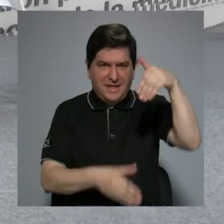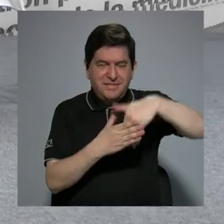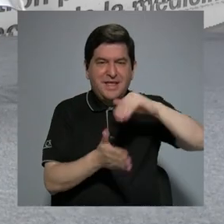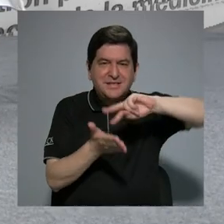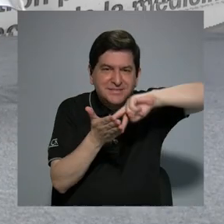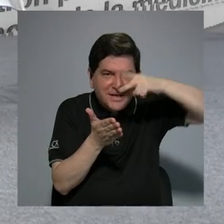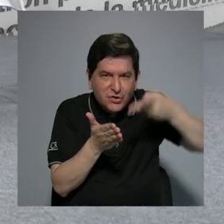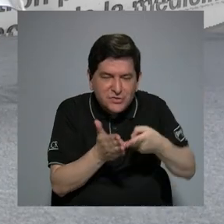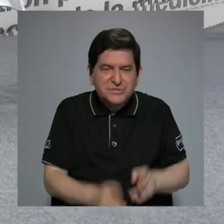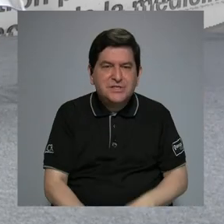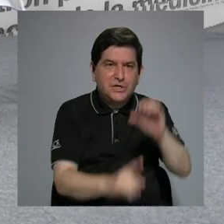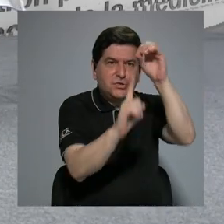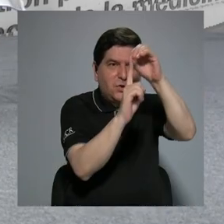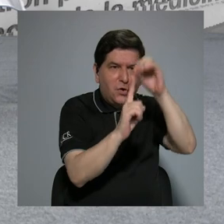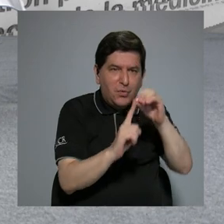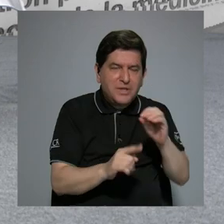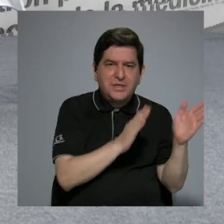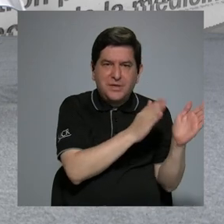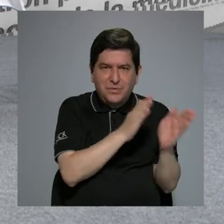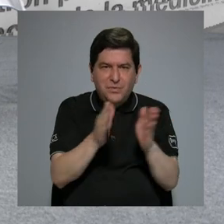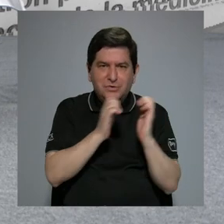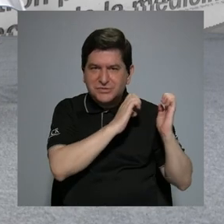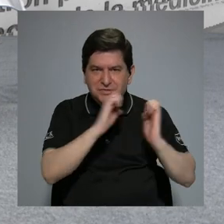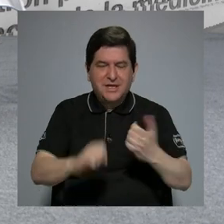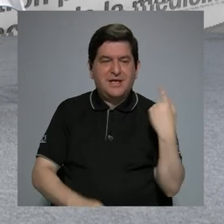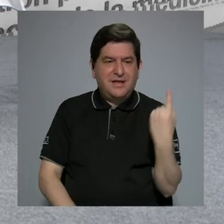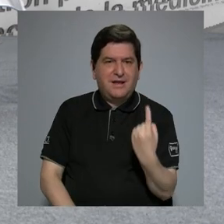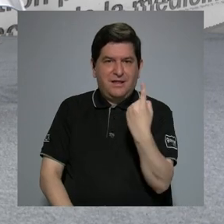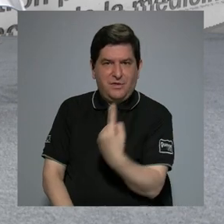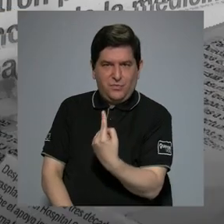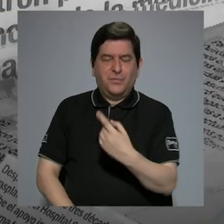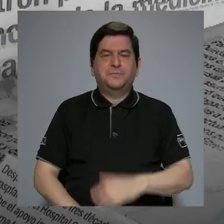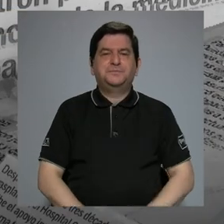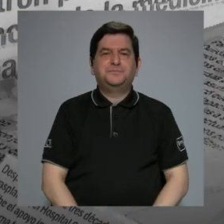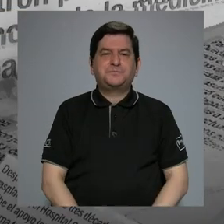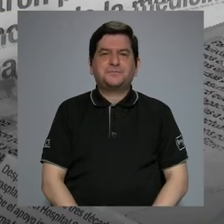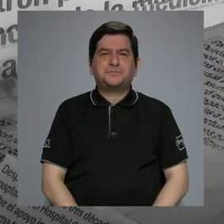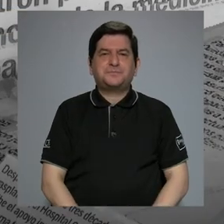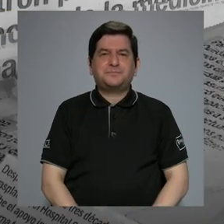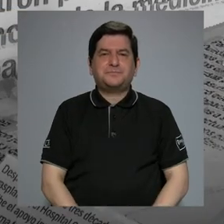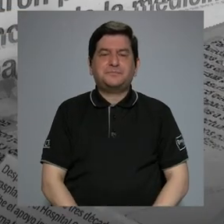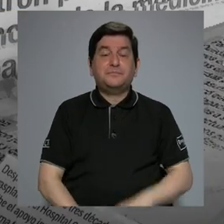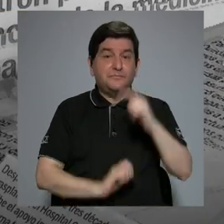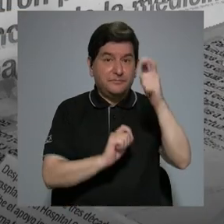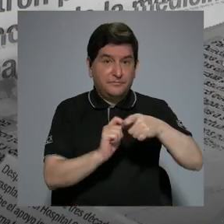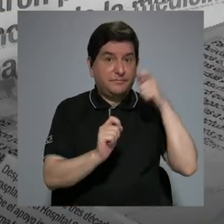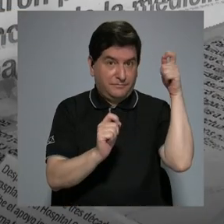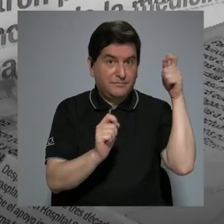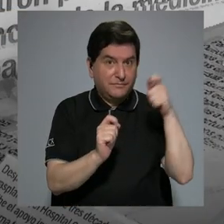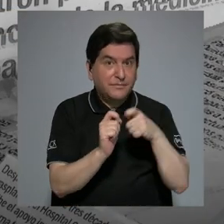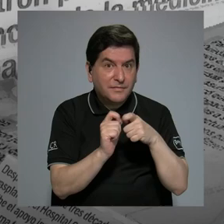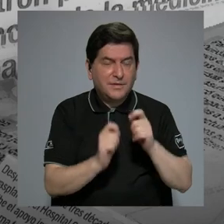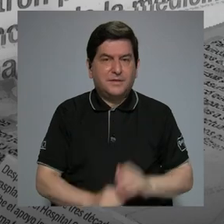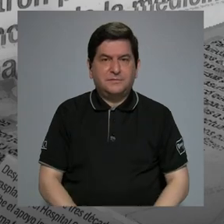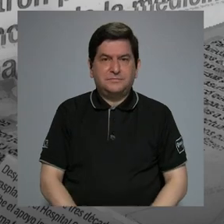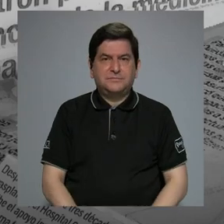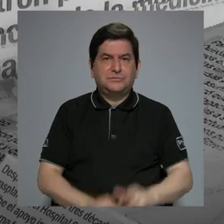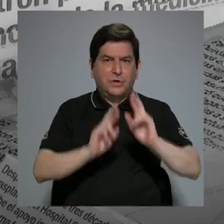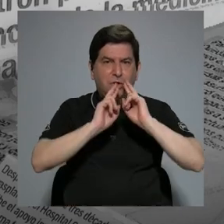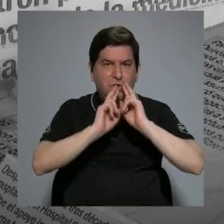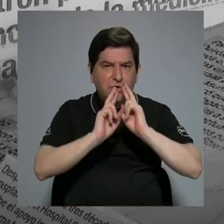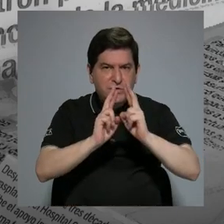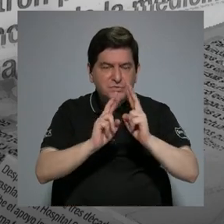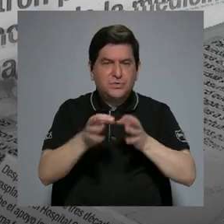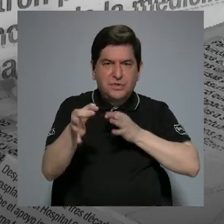concepto, de los objetivos y de la planificación estratégica de cada uno de ellos. En cuanto a precisamente la rendición de